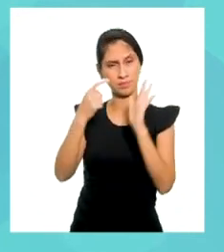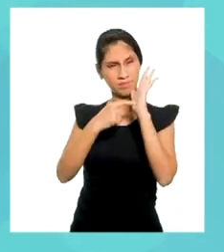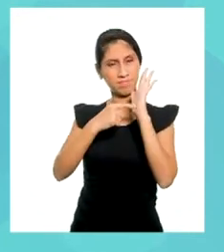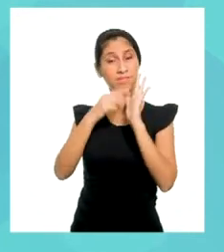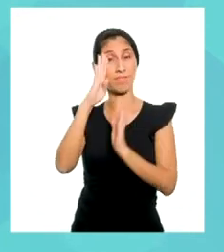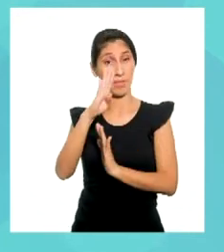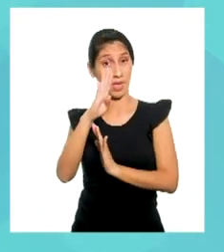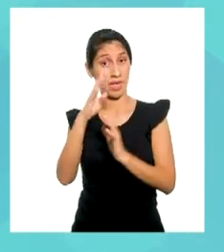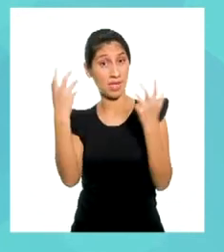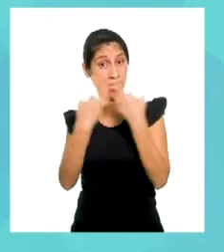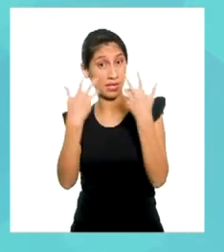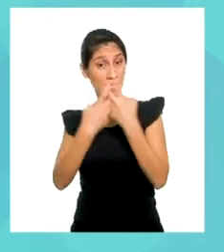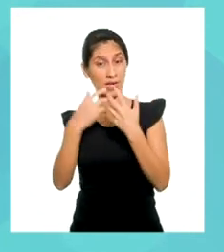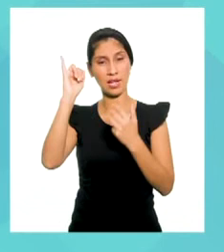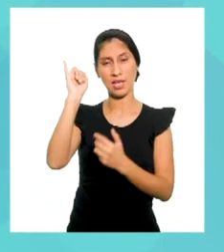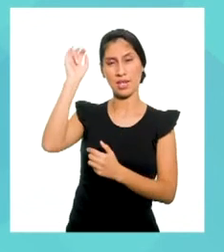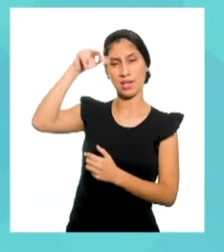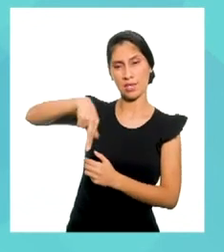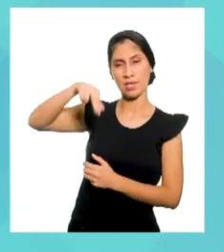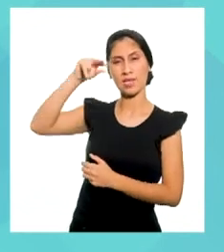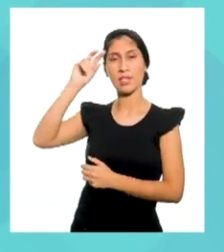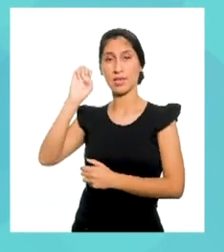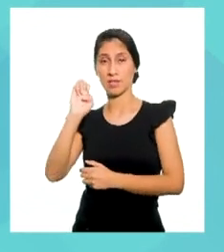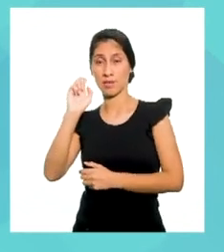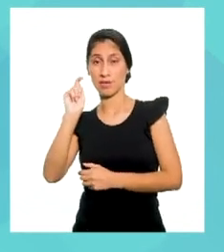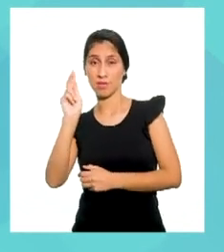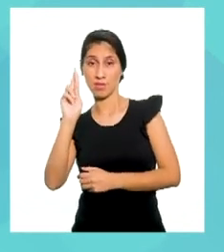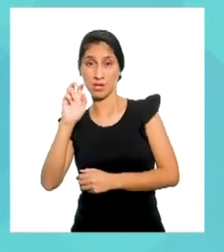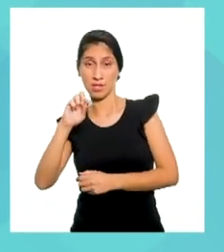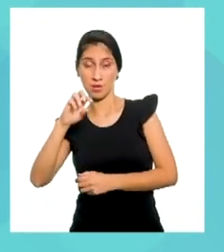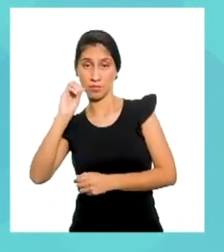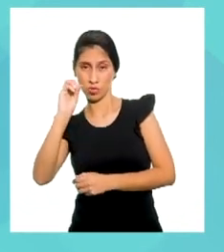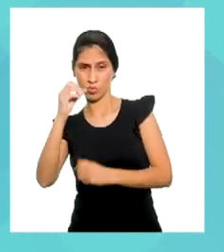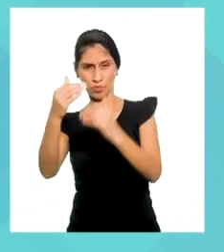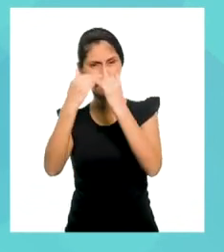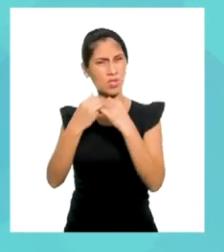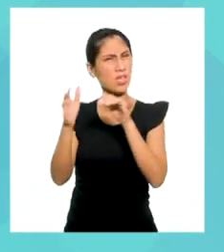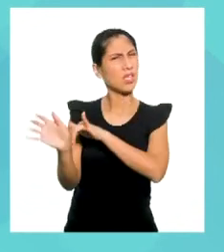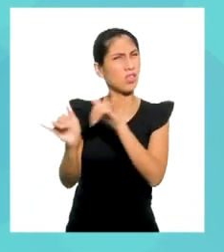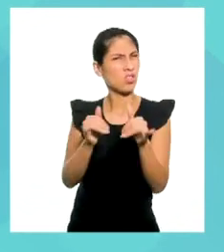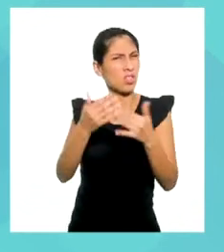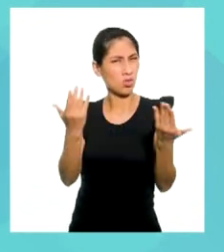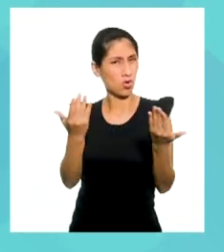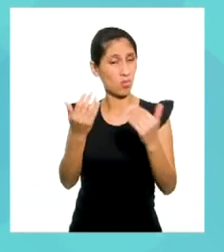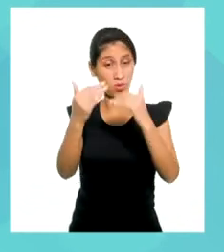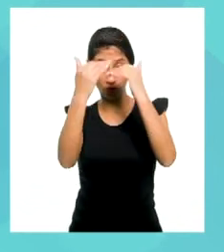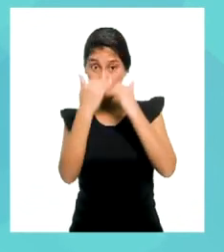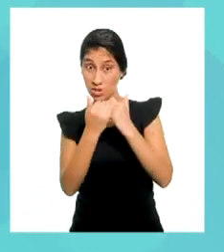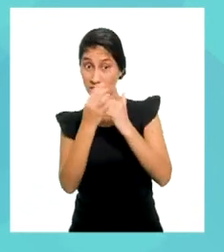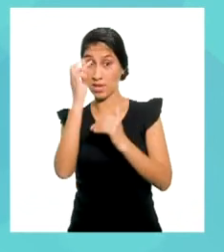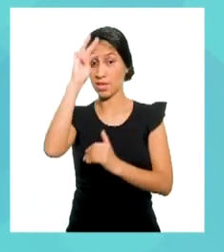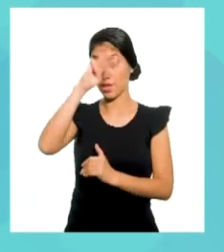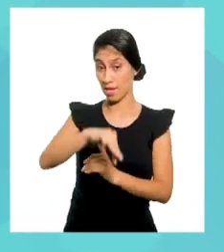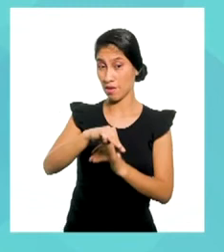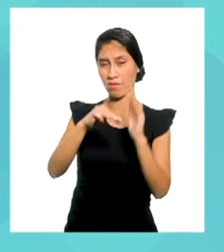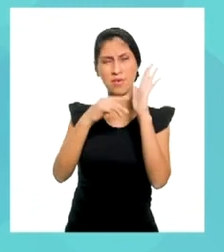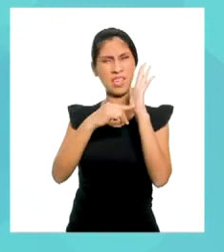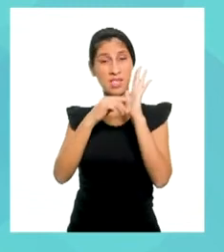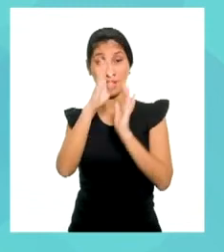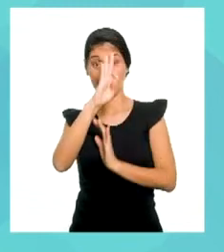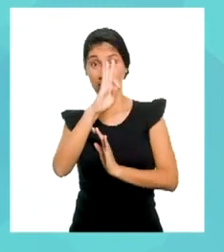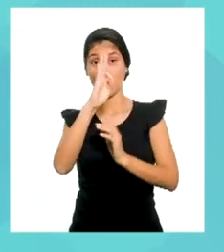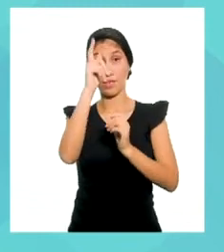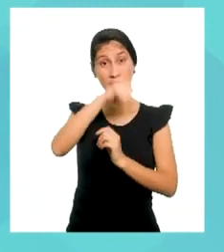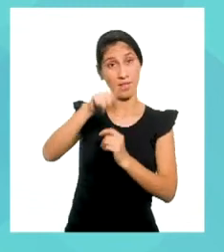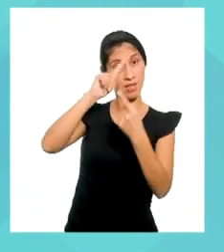es el intercepto de donde parte la pendiente. Entonces, el modelo matemático es f de